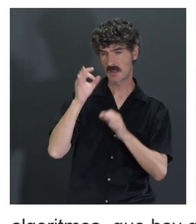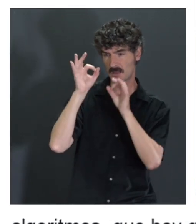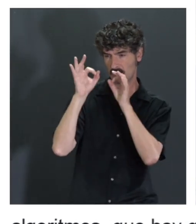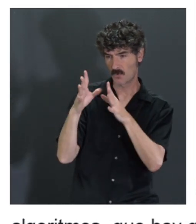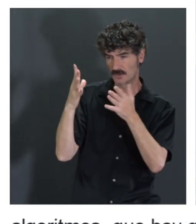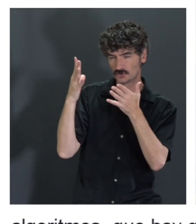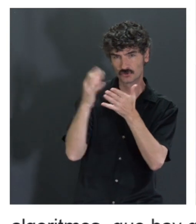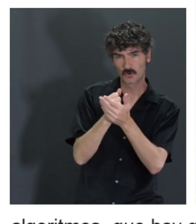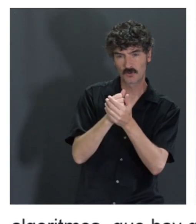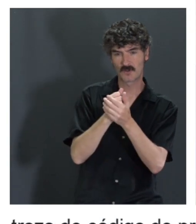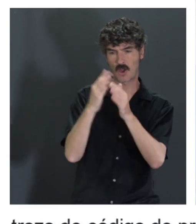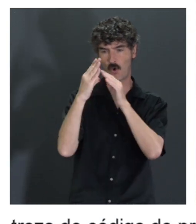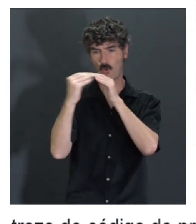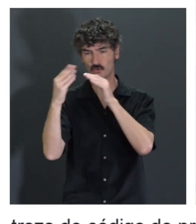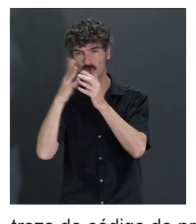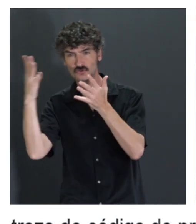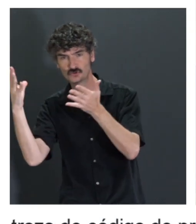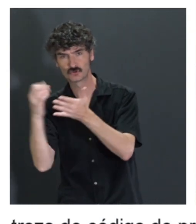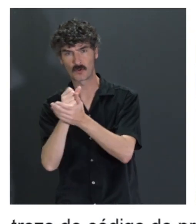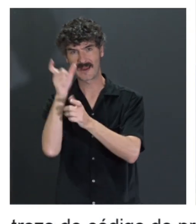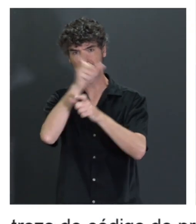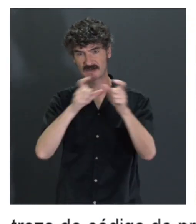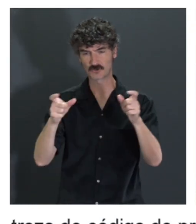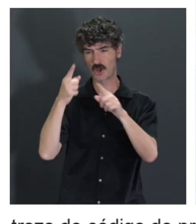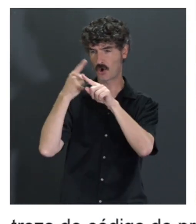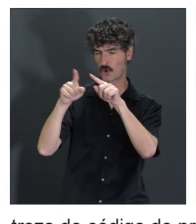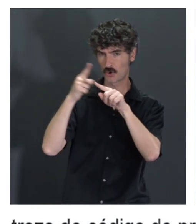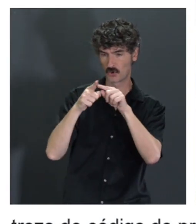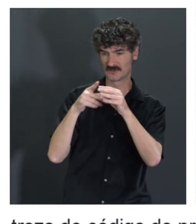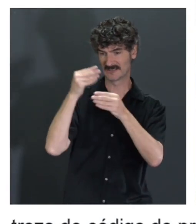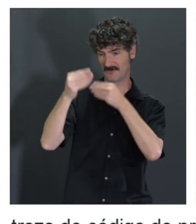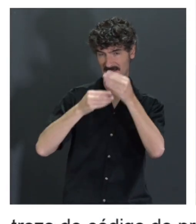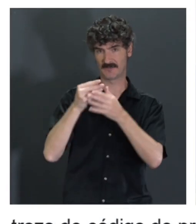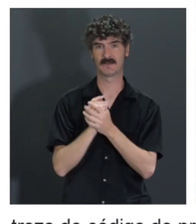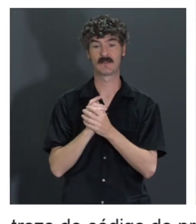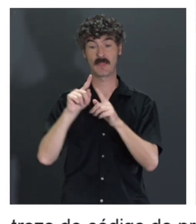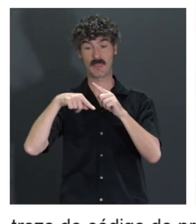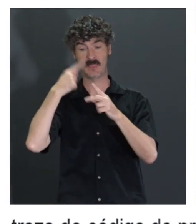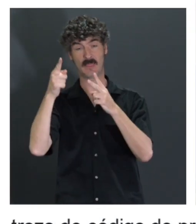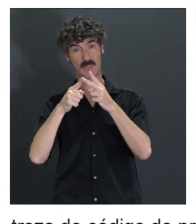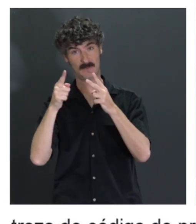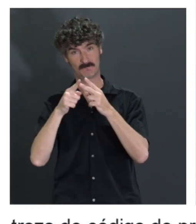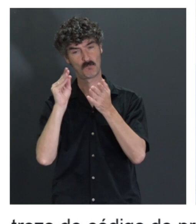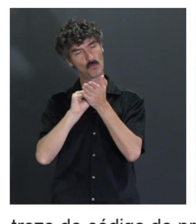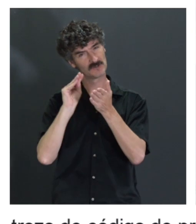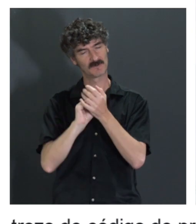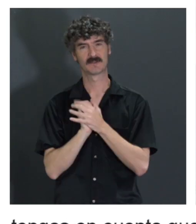Pues a todos los tipos de usuarios o tipos de cosas que vayas a manejar. Y luego también que muchas veces